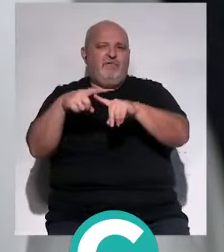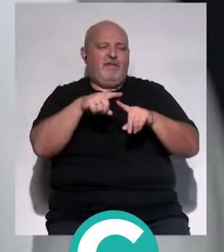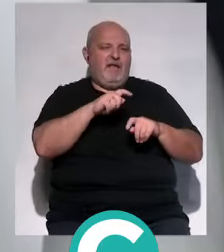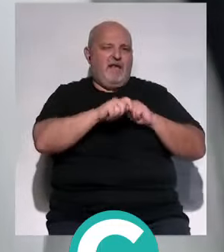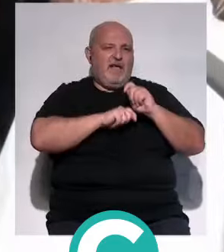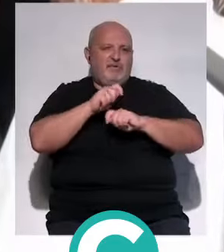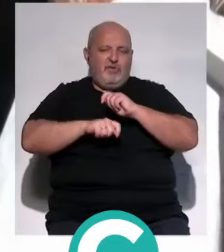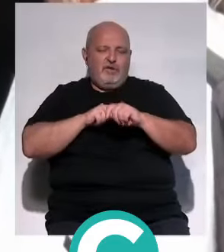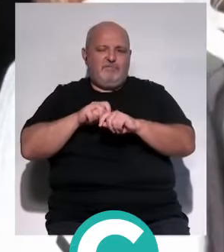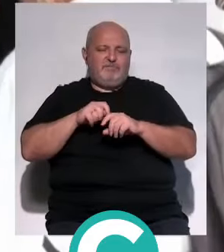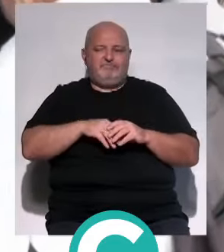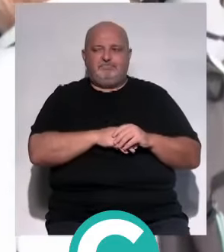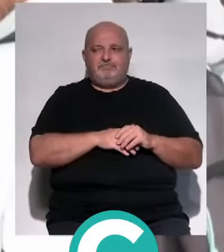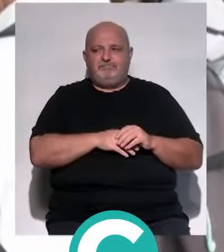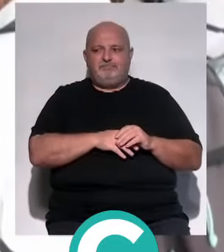distintas instituciones.